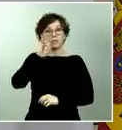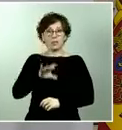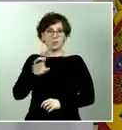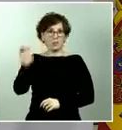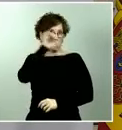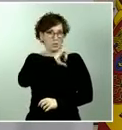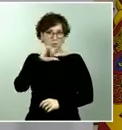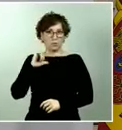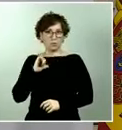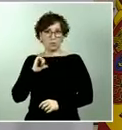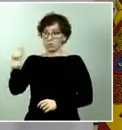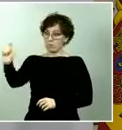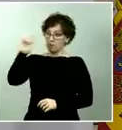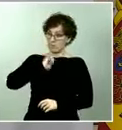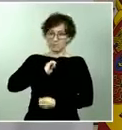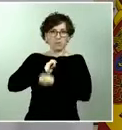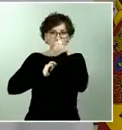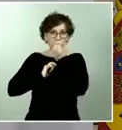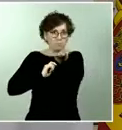conocer a la opinión pública